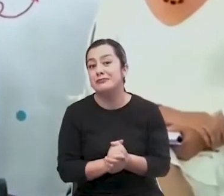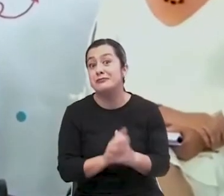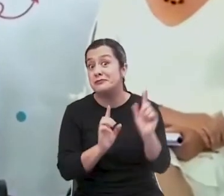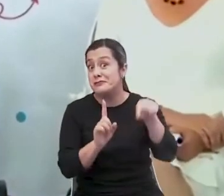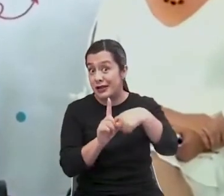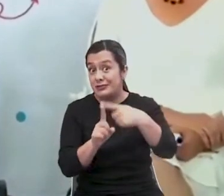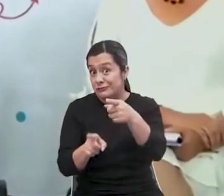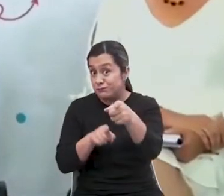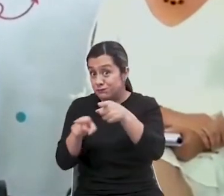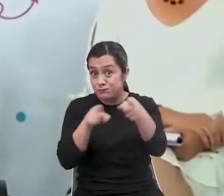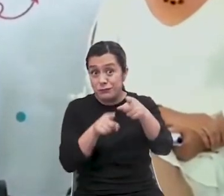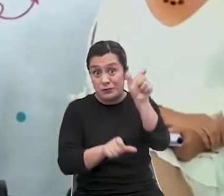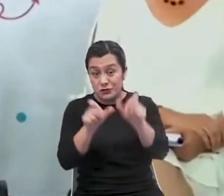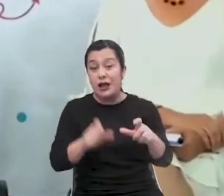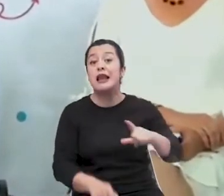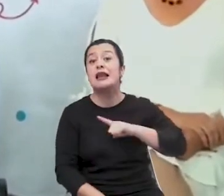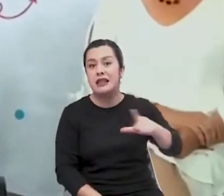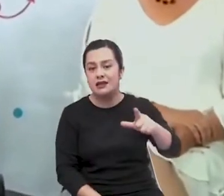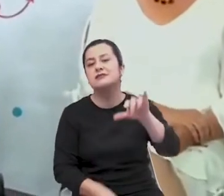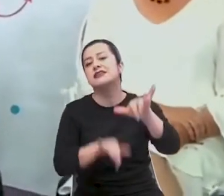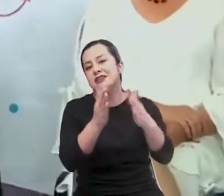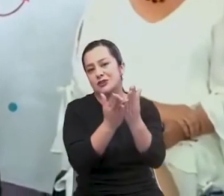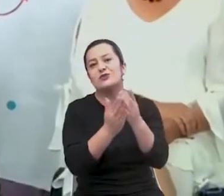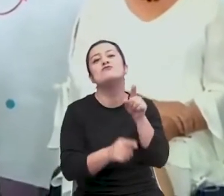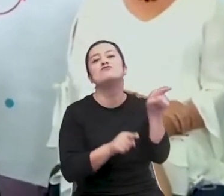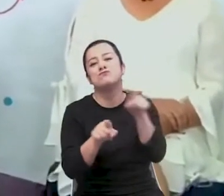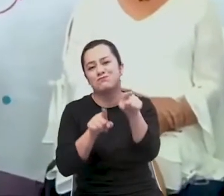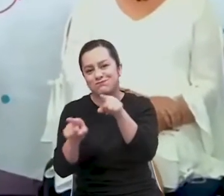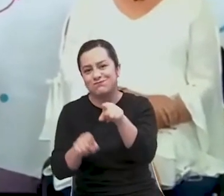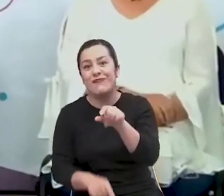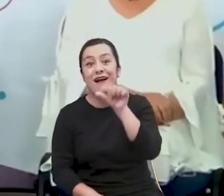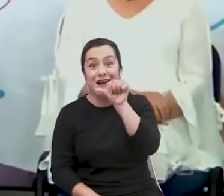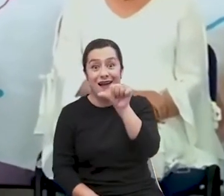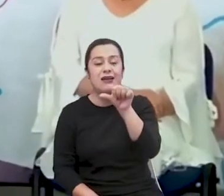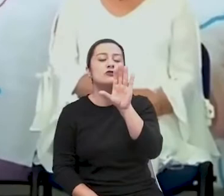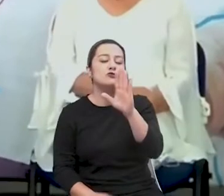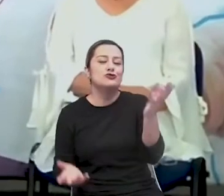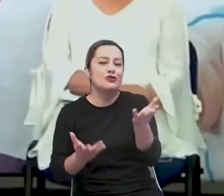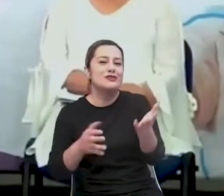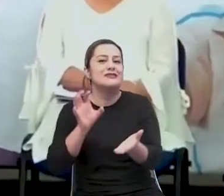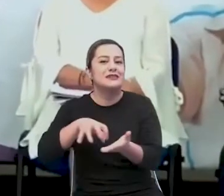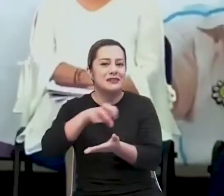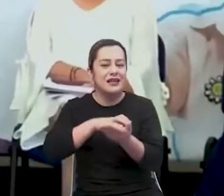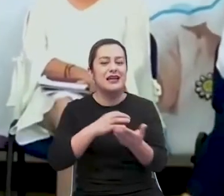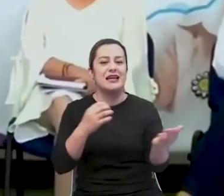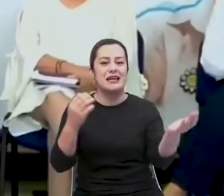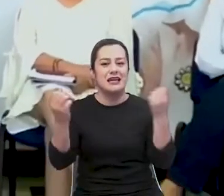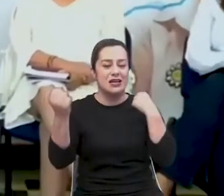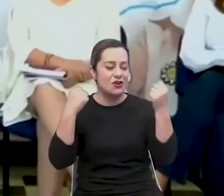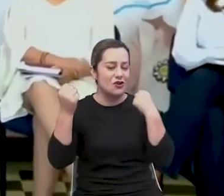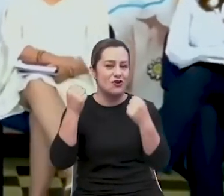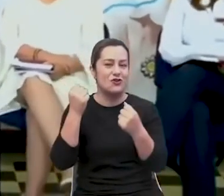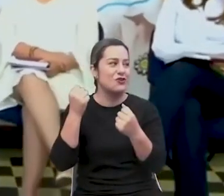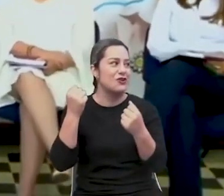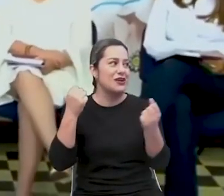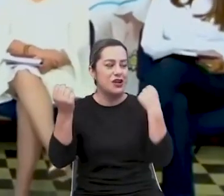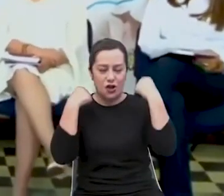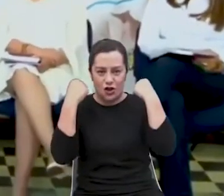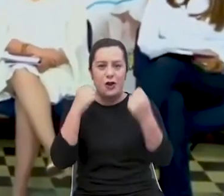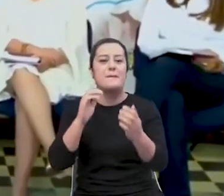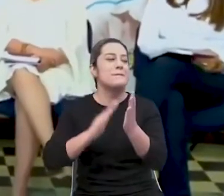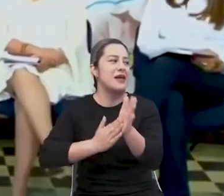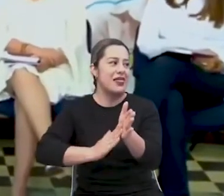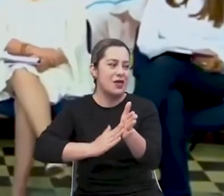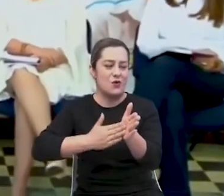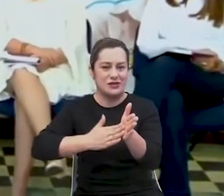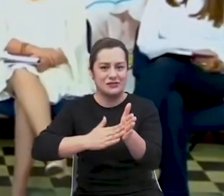los líderes del territorio, nuestras secretarias de educación, nuestra secretaria de educación de Santander, de Girón, de Piedecuesta, que no ha podido